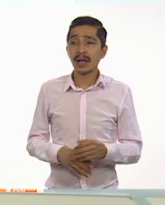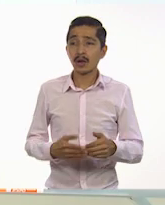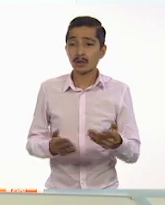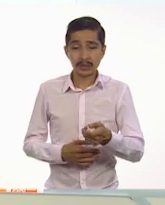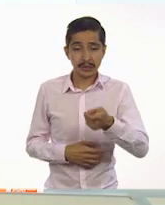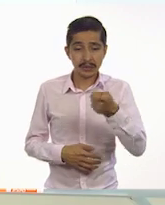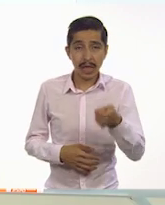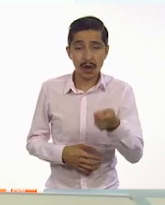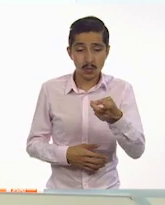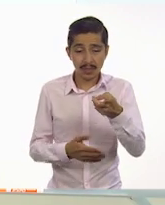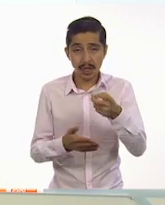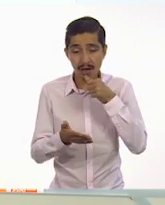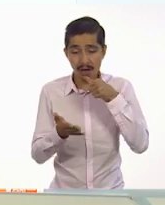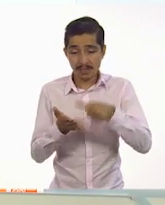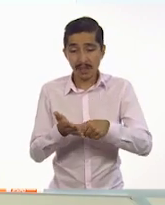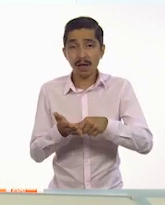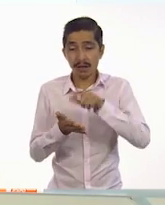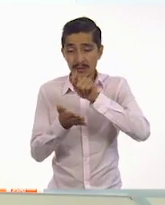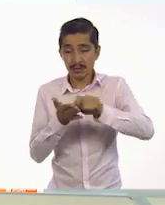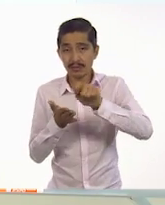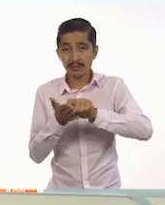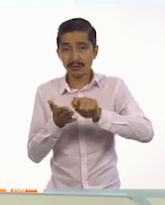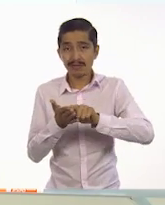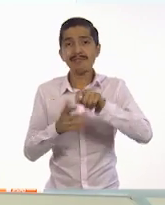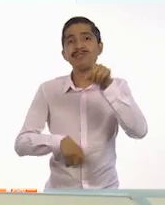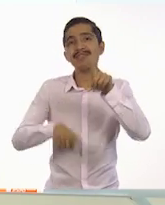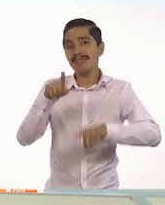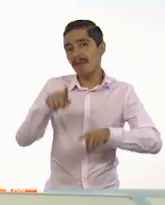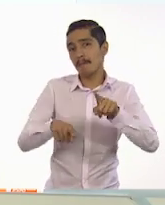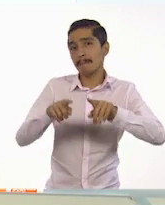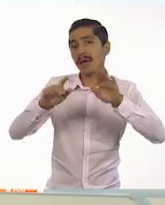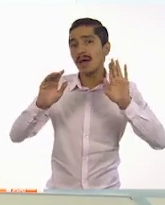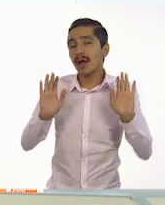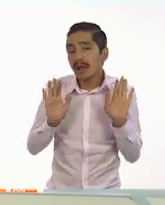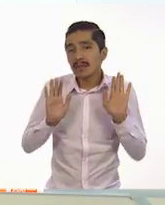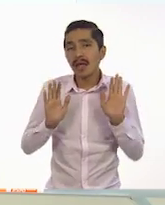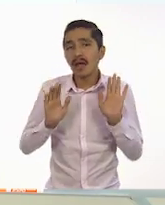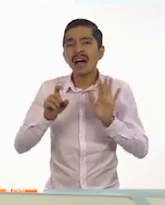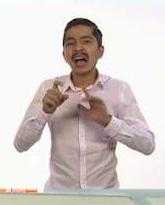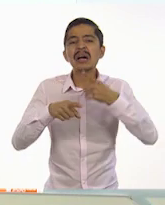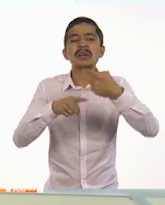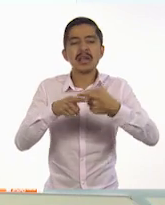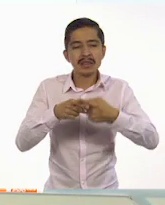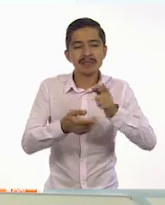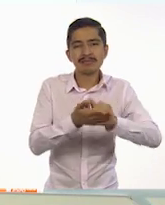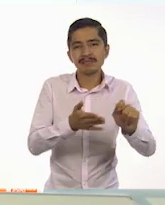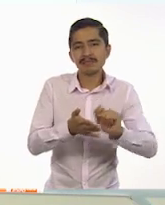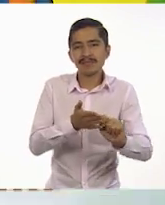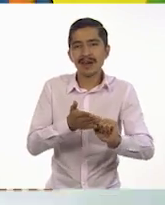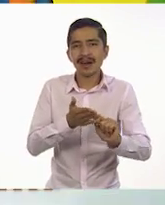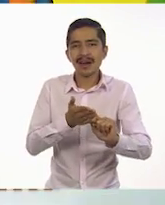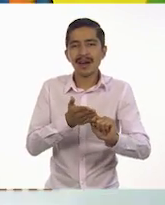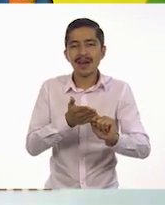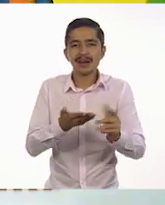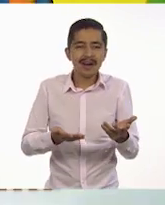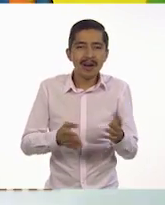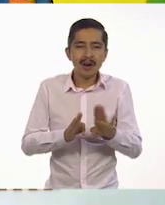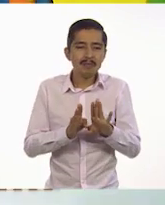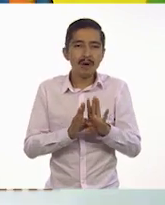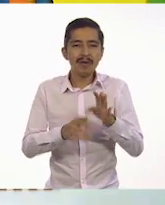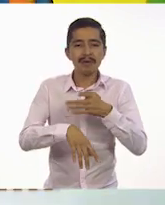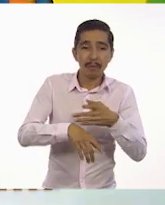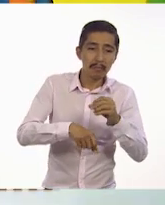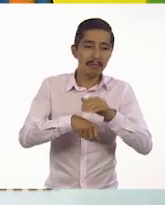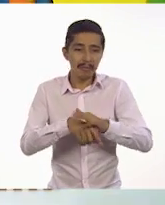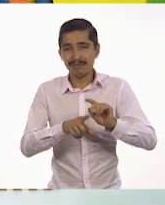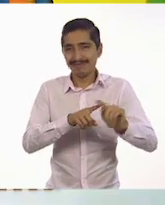se escribe en la carta depende de a quién le vas a escribir y la relación que tengas con esa persona. Ahora tenemos que